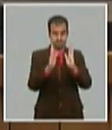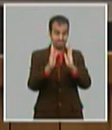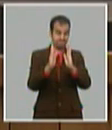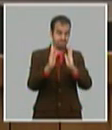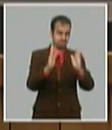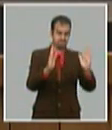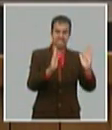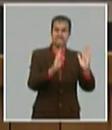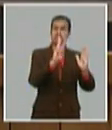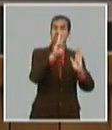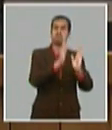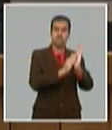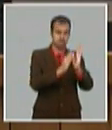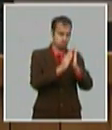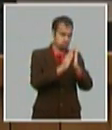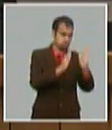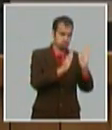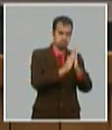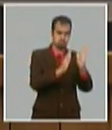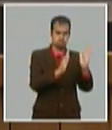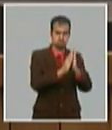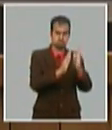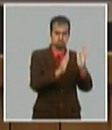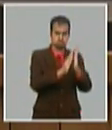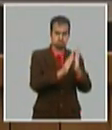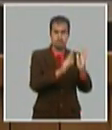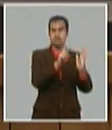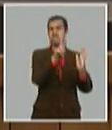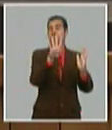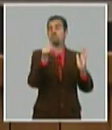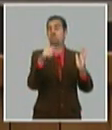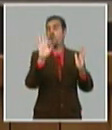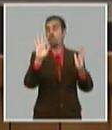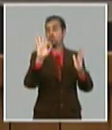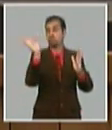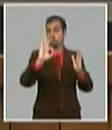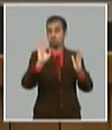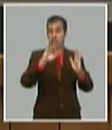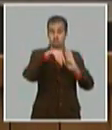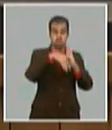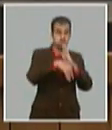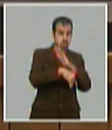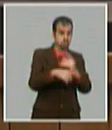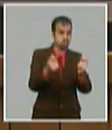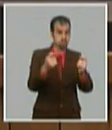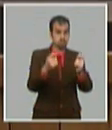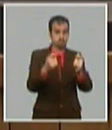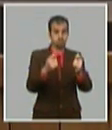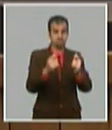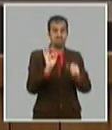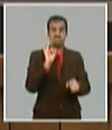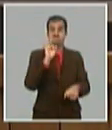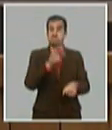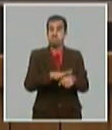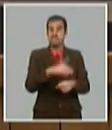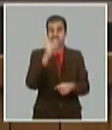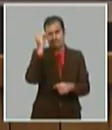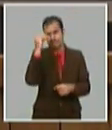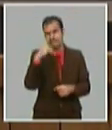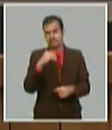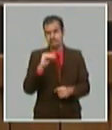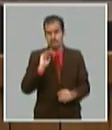la economía se contrajo un 24.8% y esto es resultado de la aplicación de las medidas de restricción